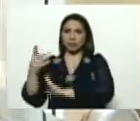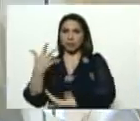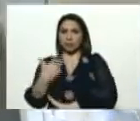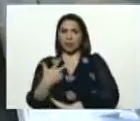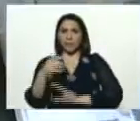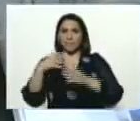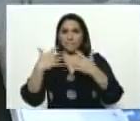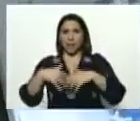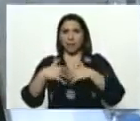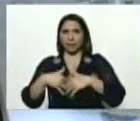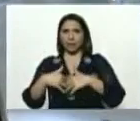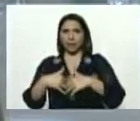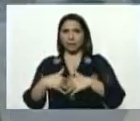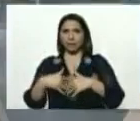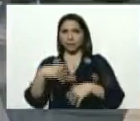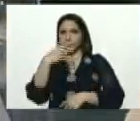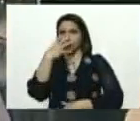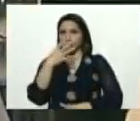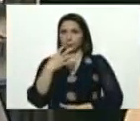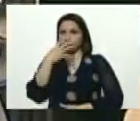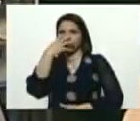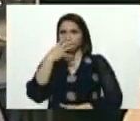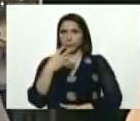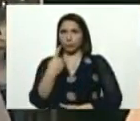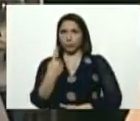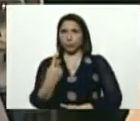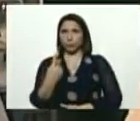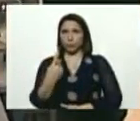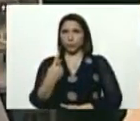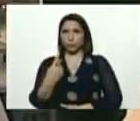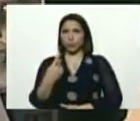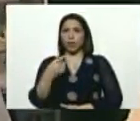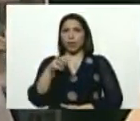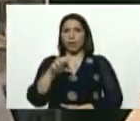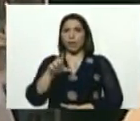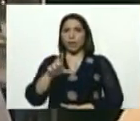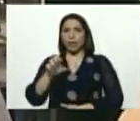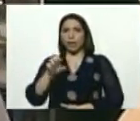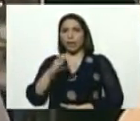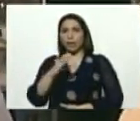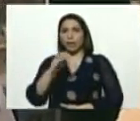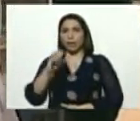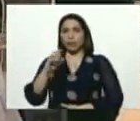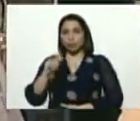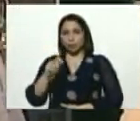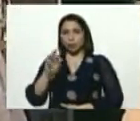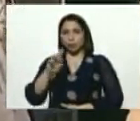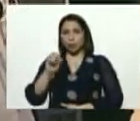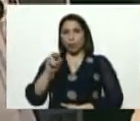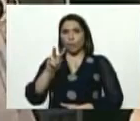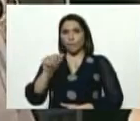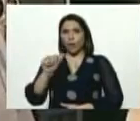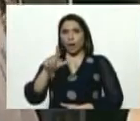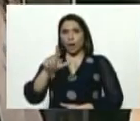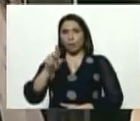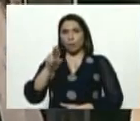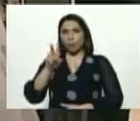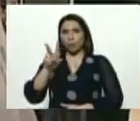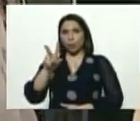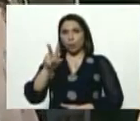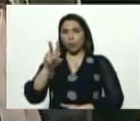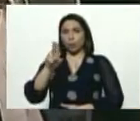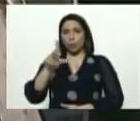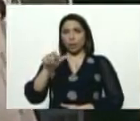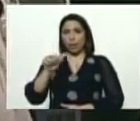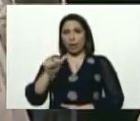prototipos de respirador mecánico y una electroválvula, que está perfectamente sincronizado con una